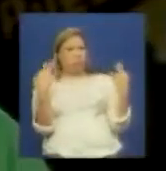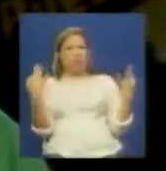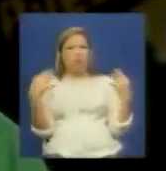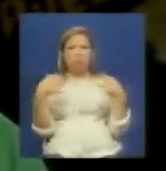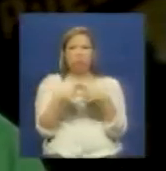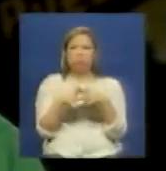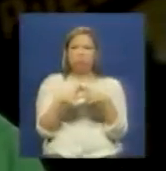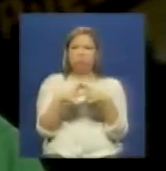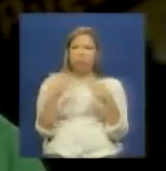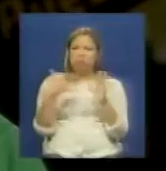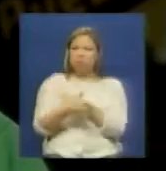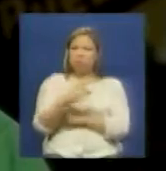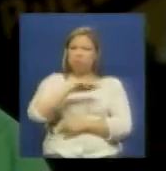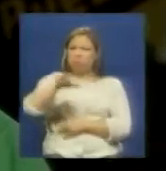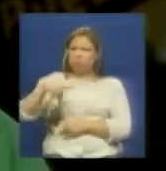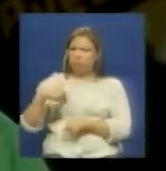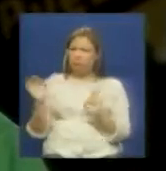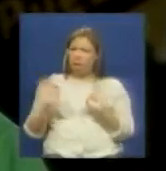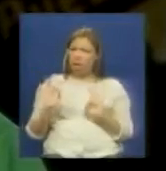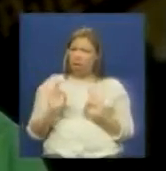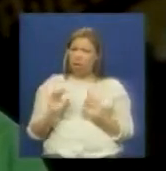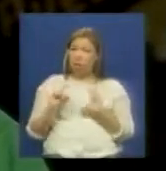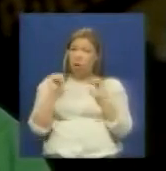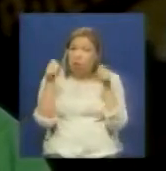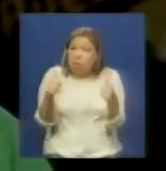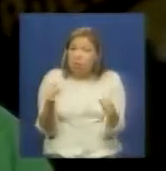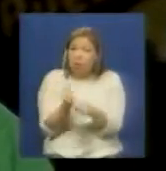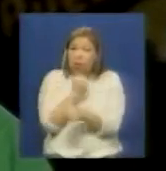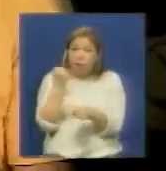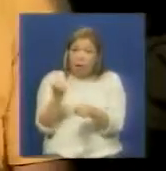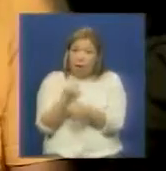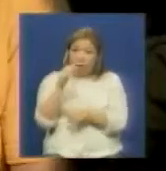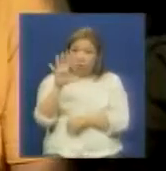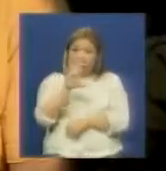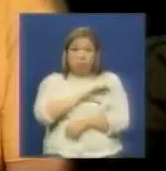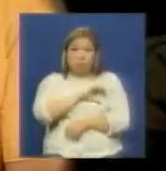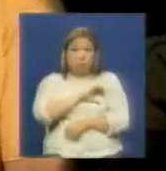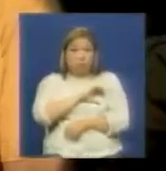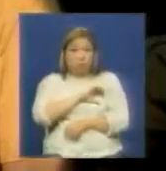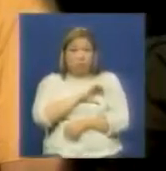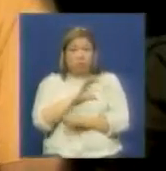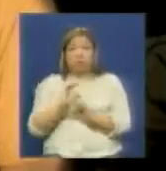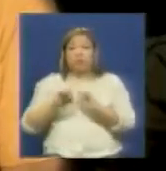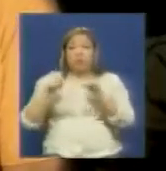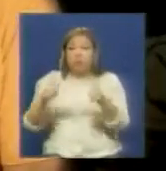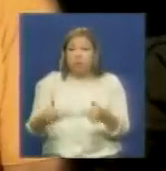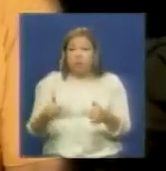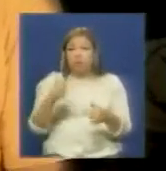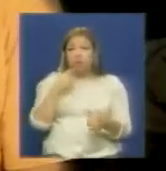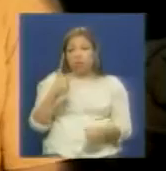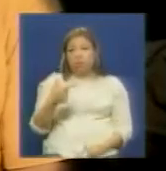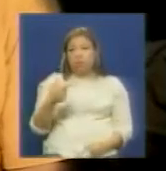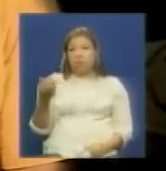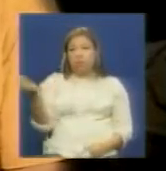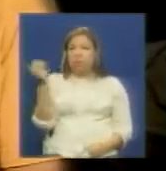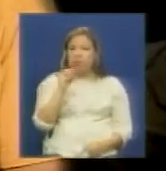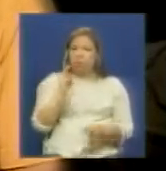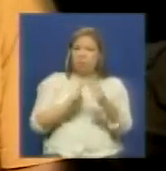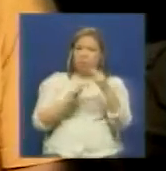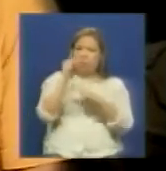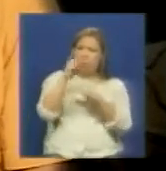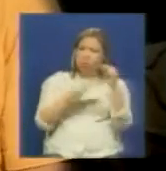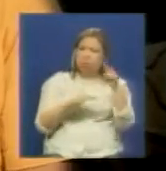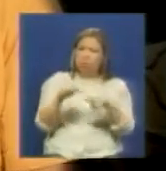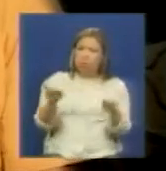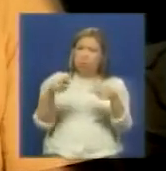pie para que ellos lleguen fíjate ese efecto Macri el efecto Macri nos dice a nosotros que más allá de lo construido